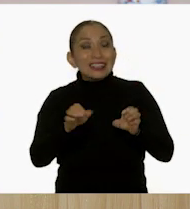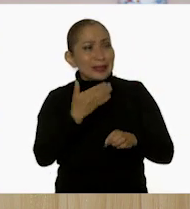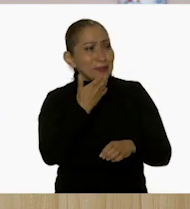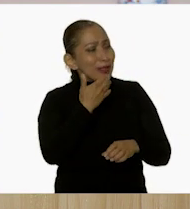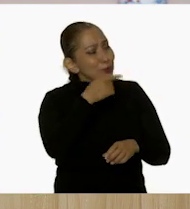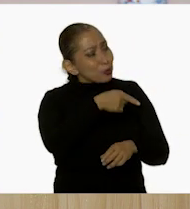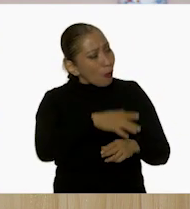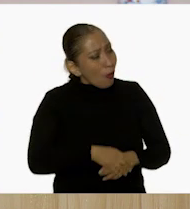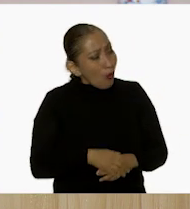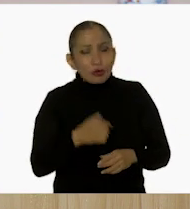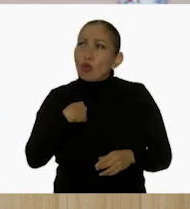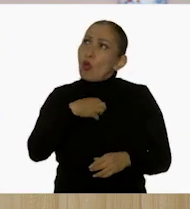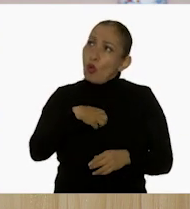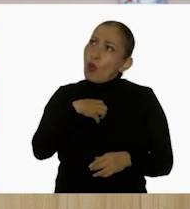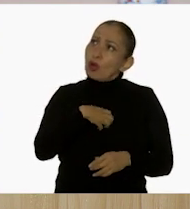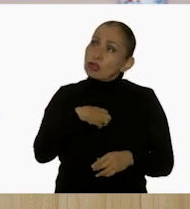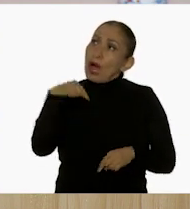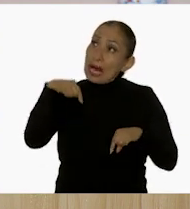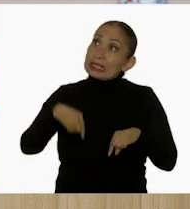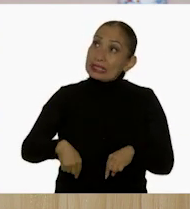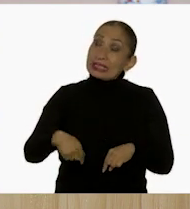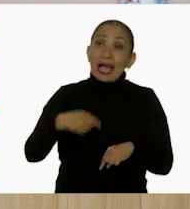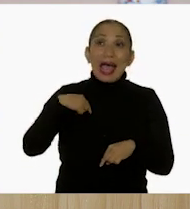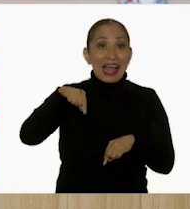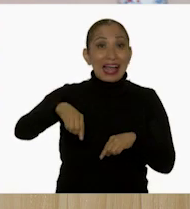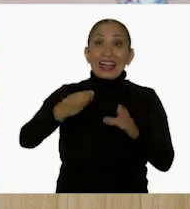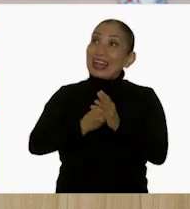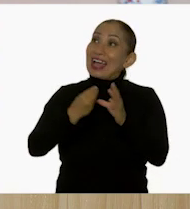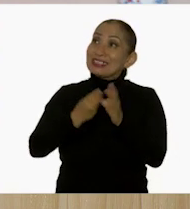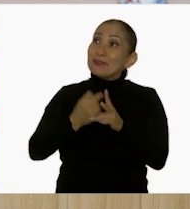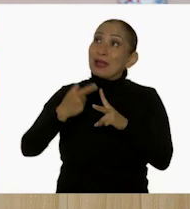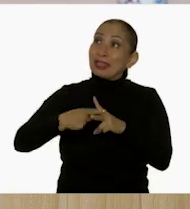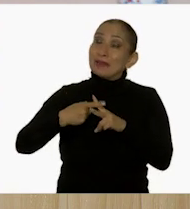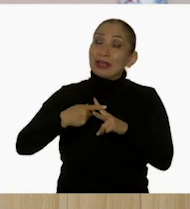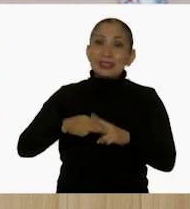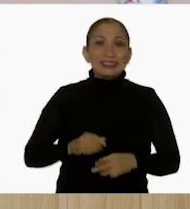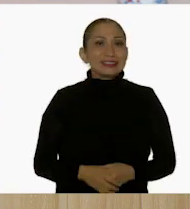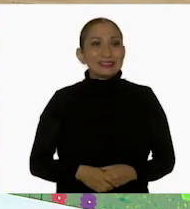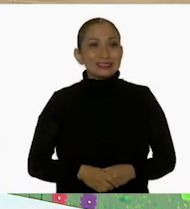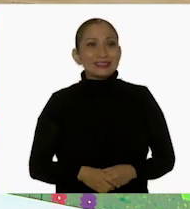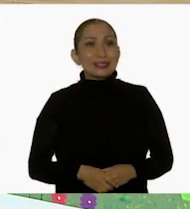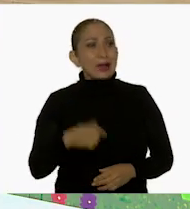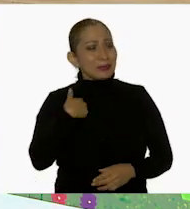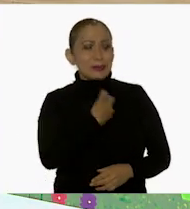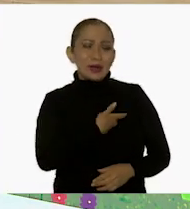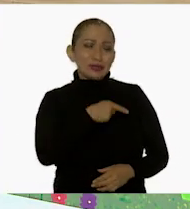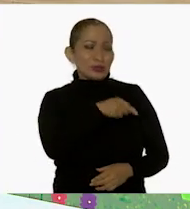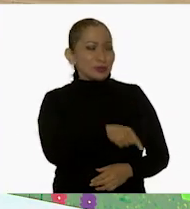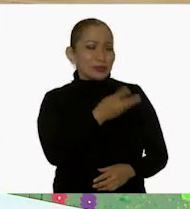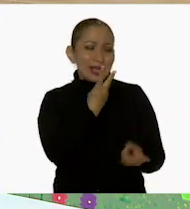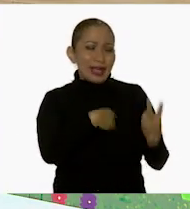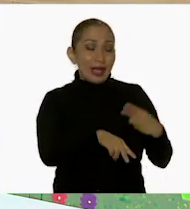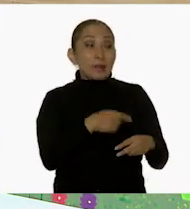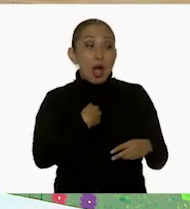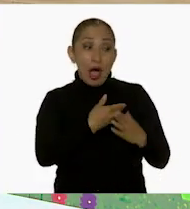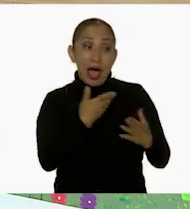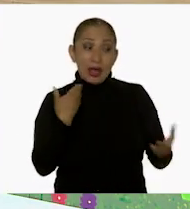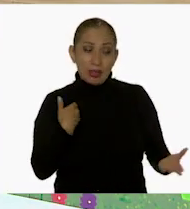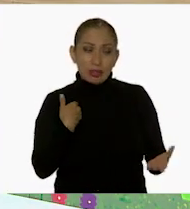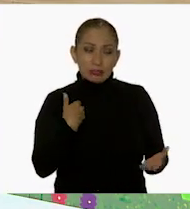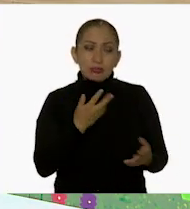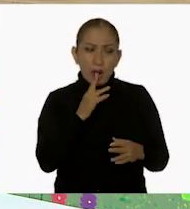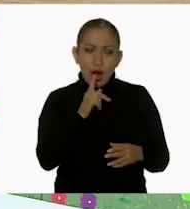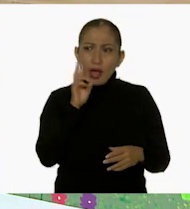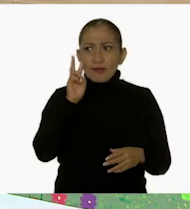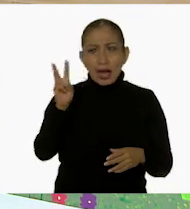Bien, ¿y tú? Muy contento de estar aquí en la clase de matemáticas. Me encanta que estés aquí, pero antes de comenzar, ¿qué te